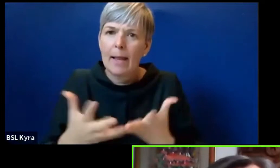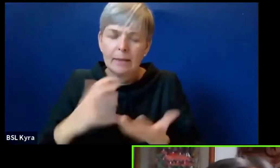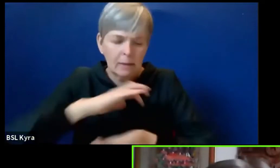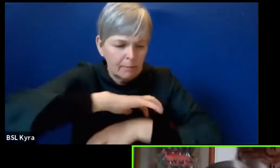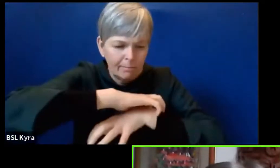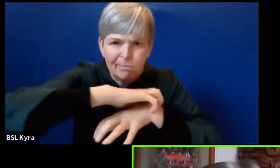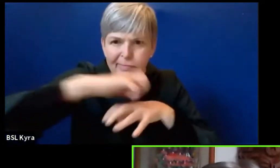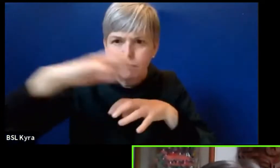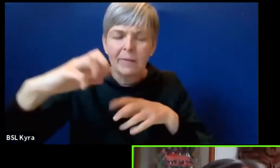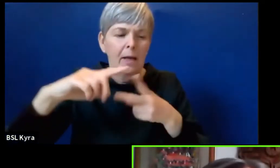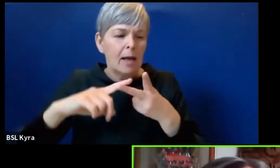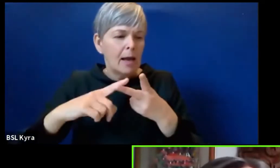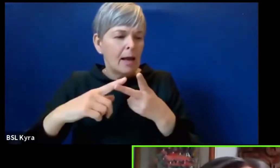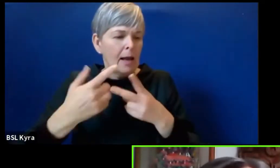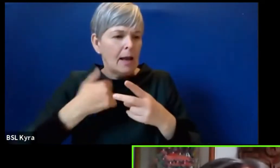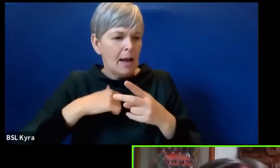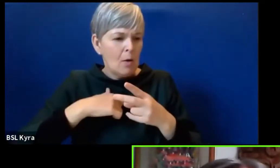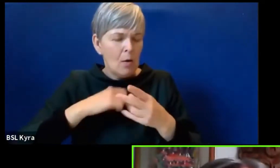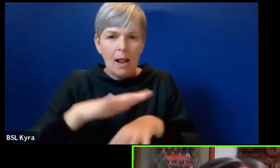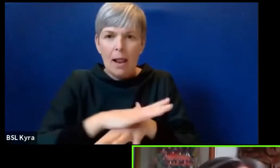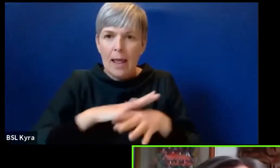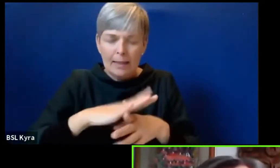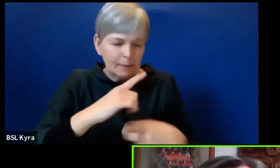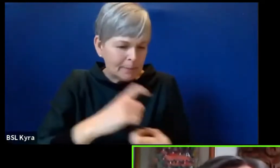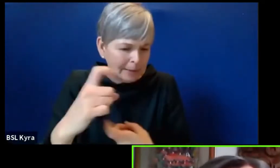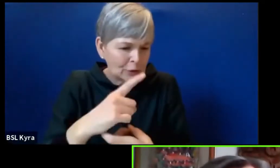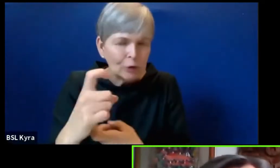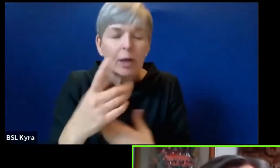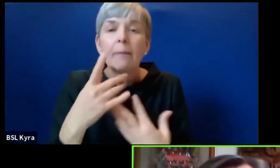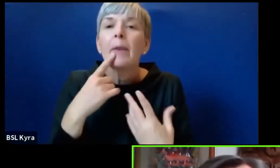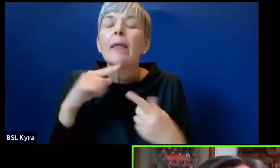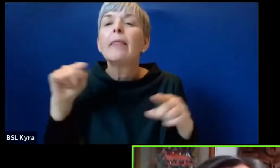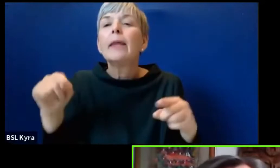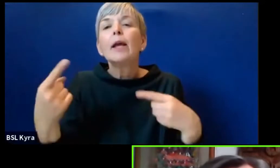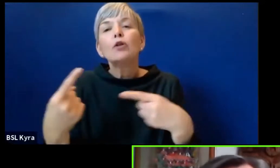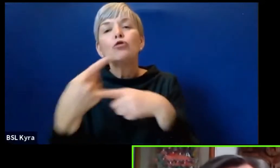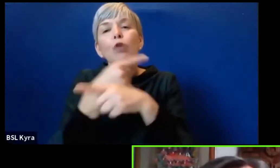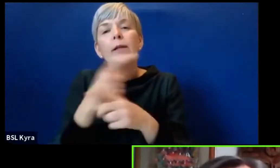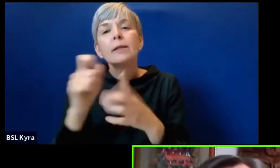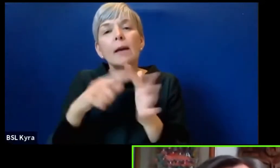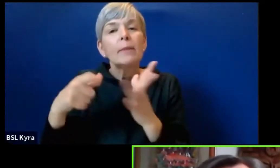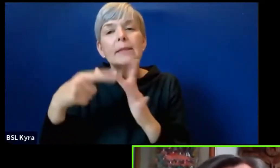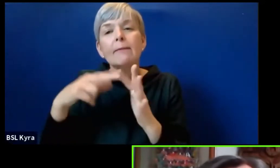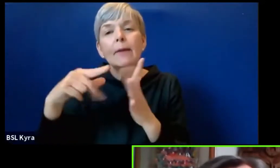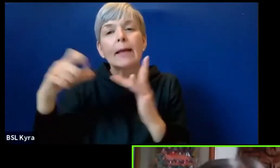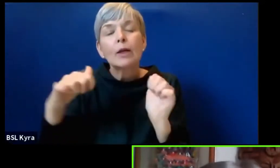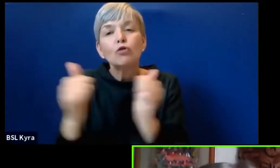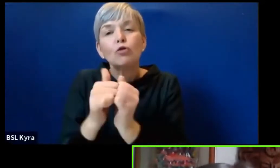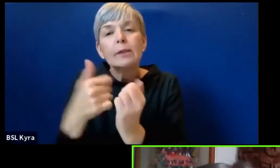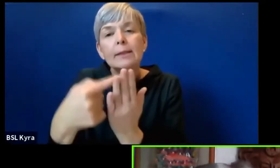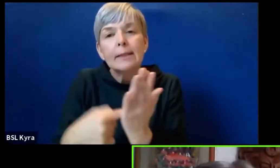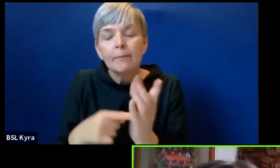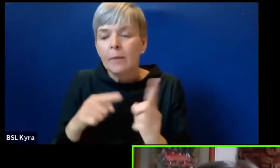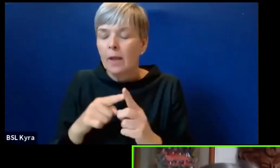como el tratado transpacífico, como el tratado de libre comercio entre la Unión Europea y Chile, o la Unión Europea y el